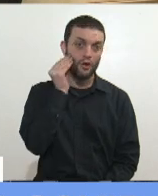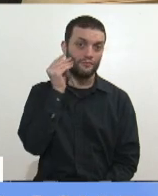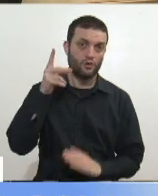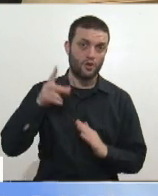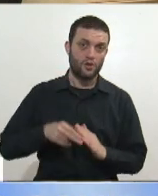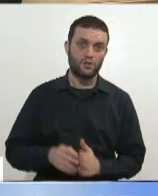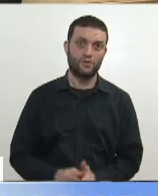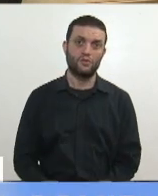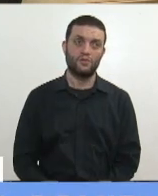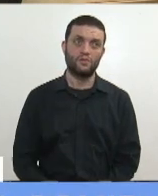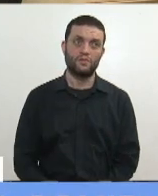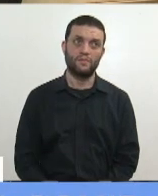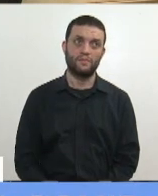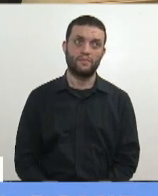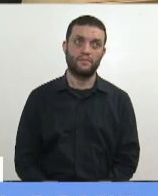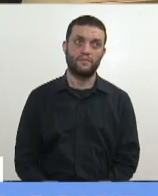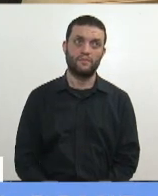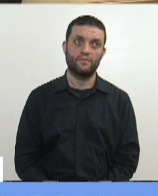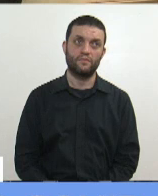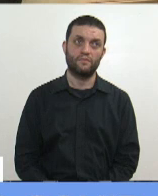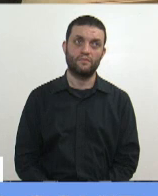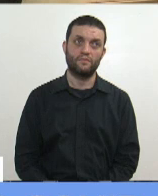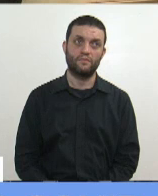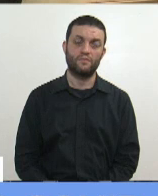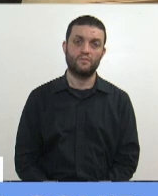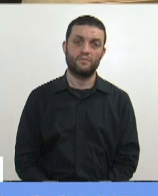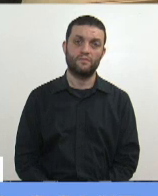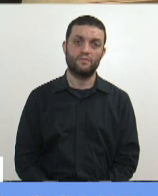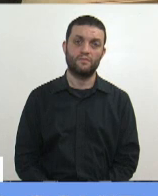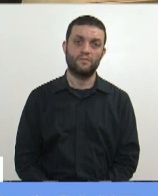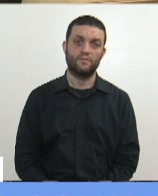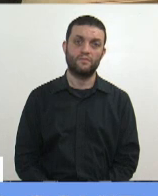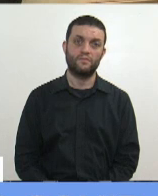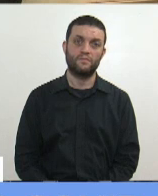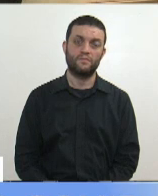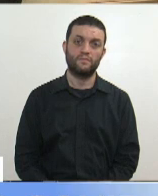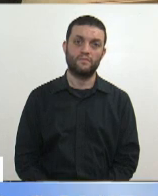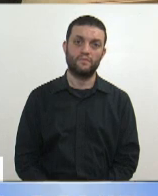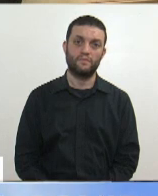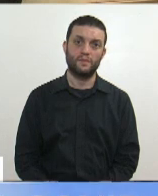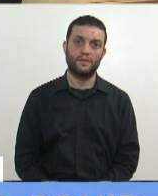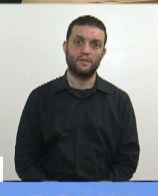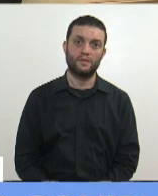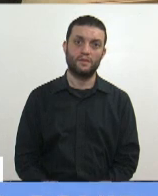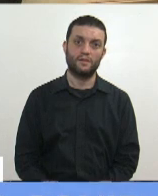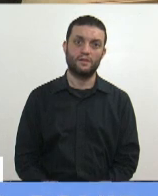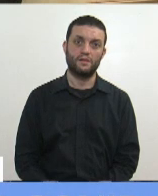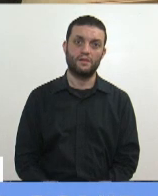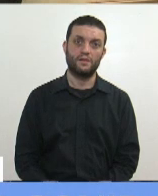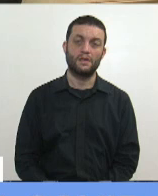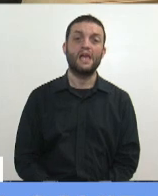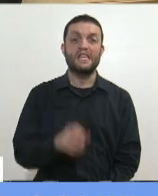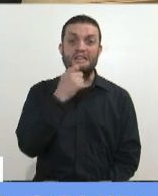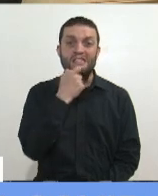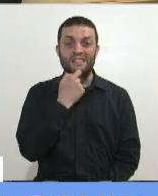Los altos inmorales merecen la resistencia.